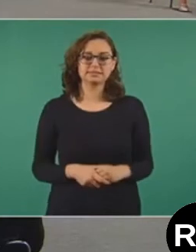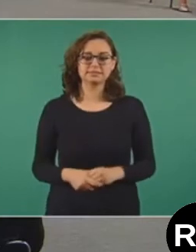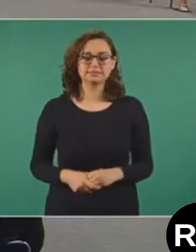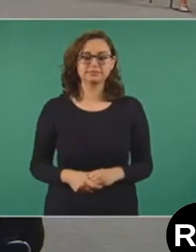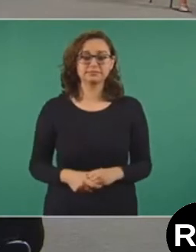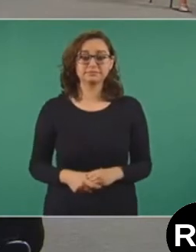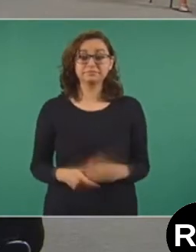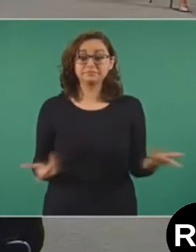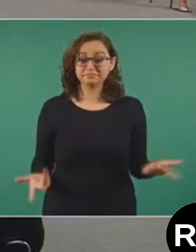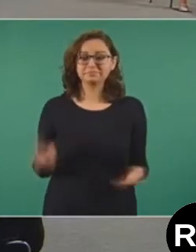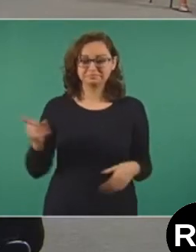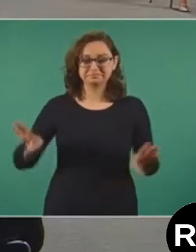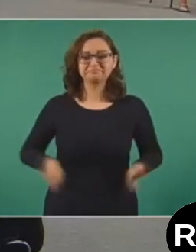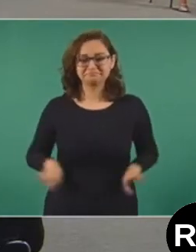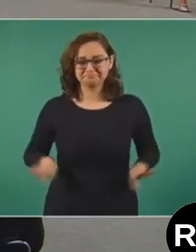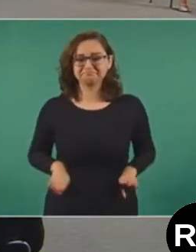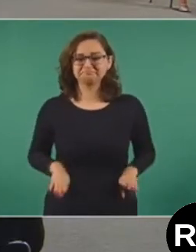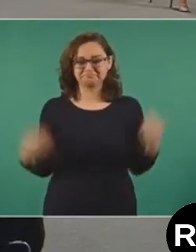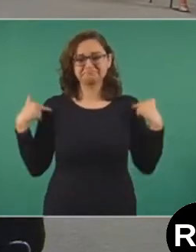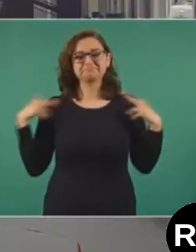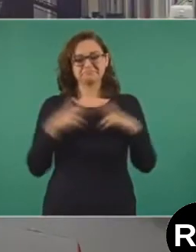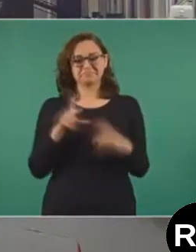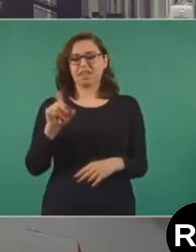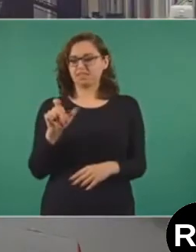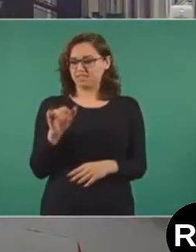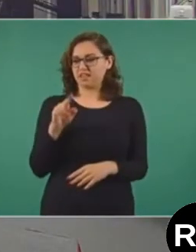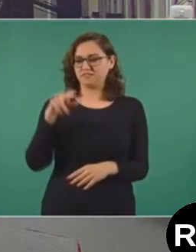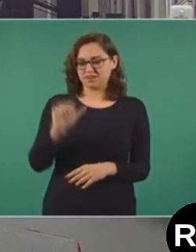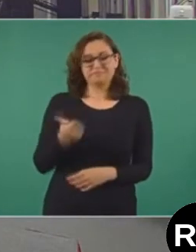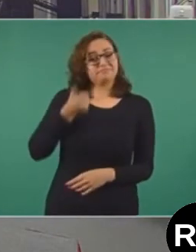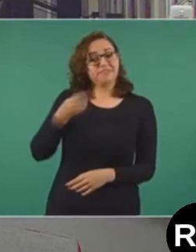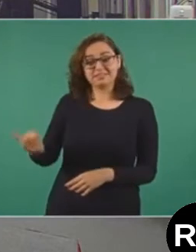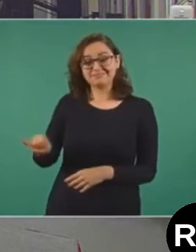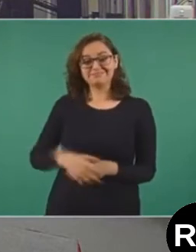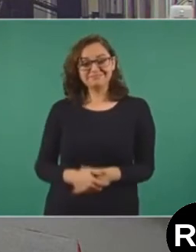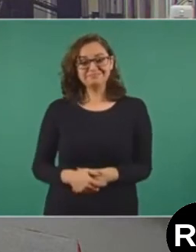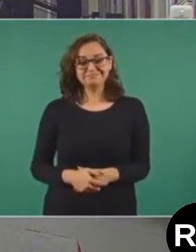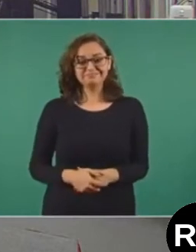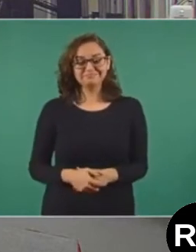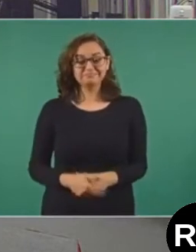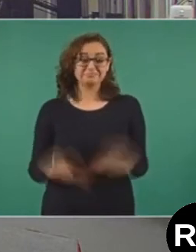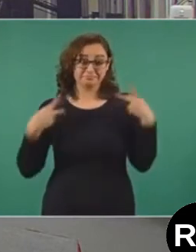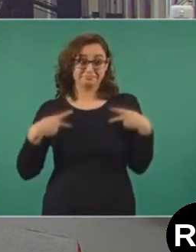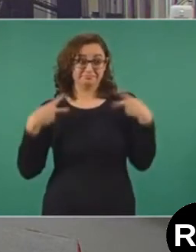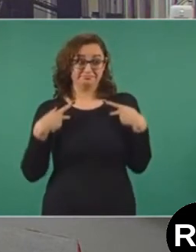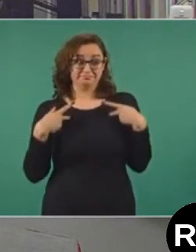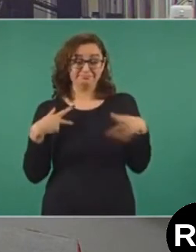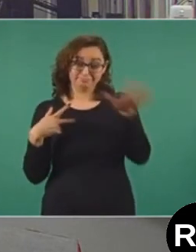Esa es la maestra Delfina. Por eso también digo que el pueblo es sabio.